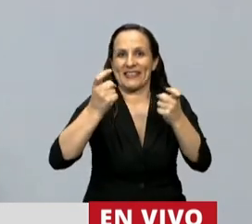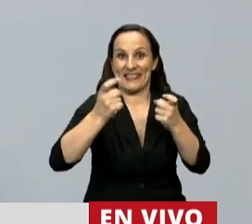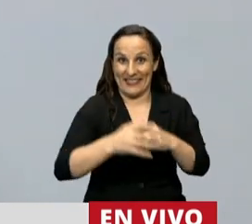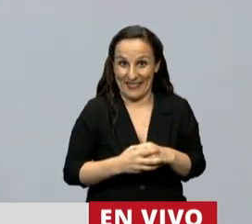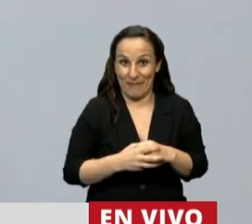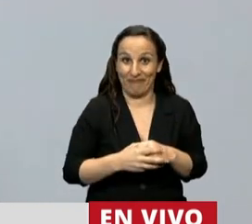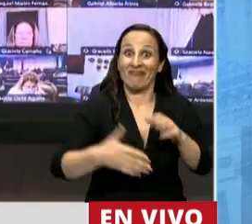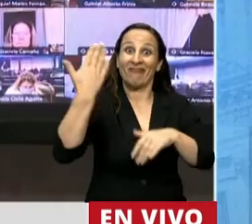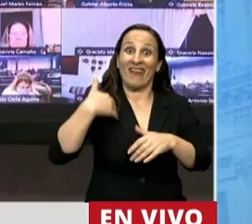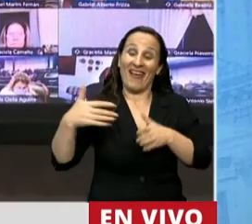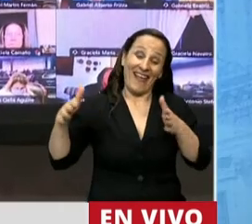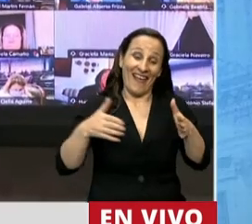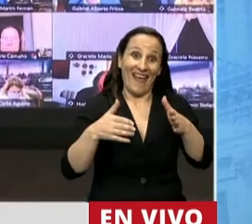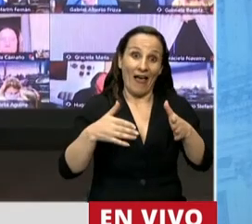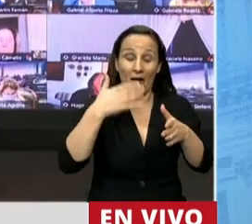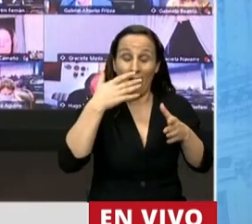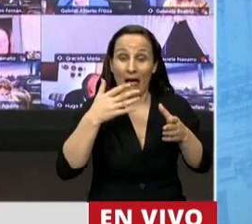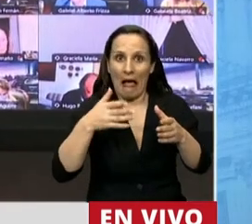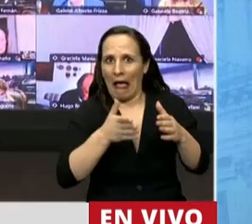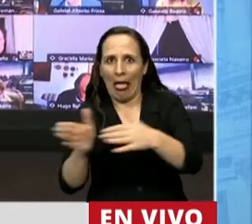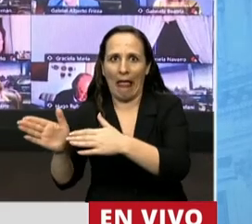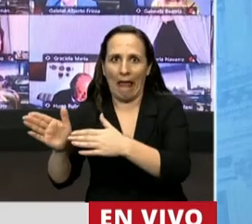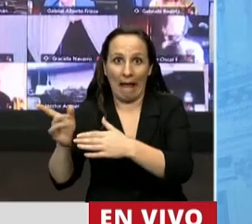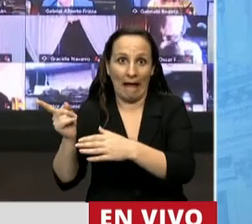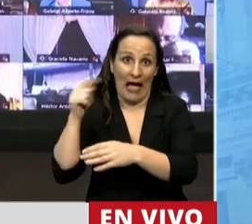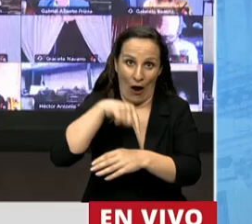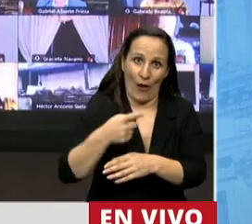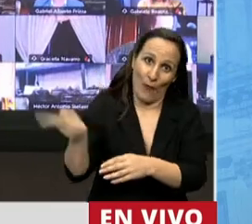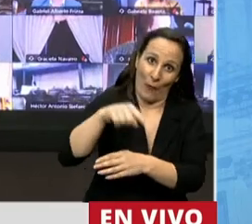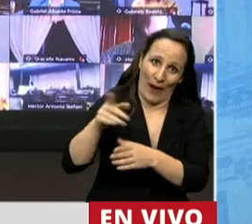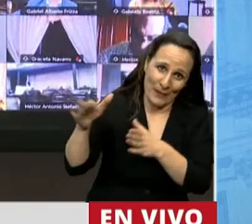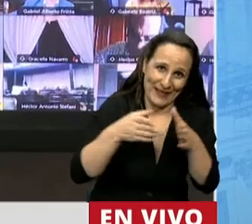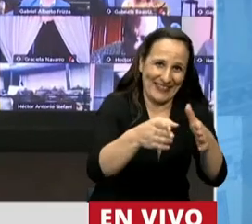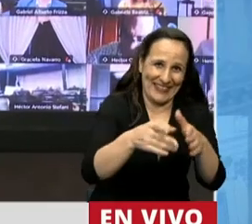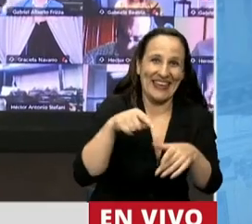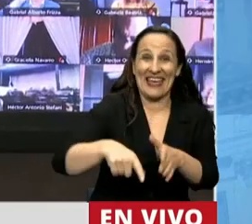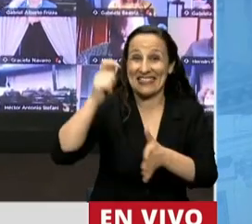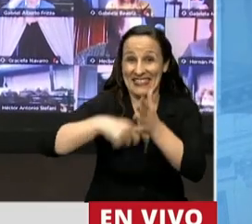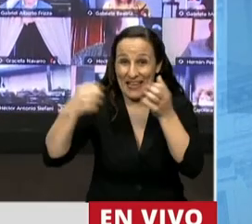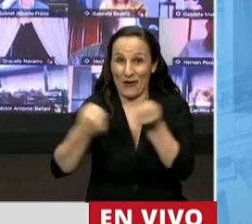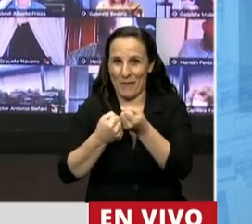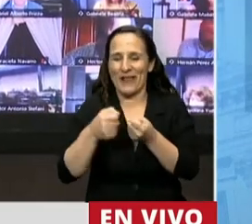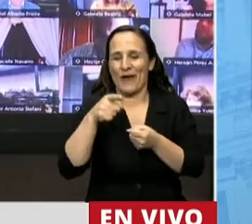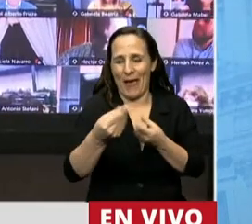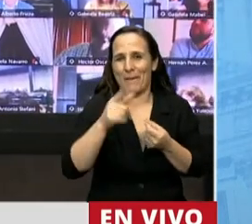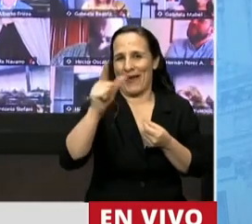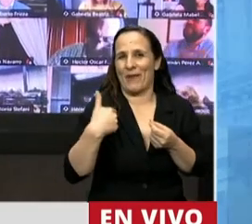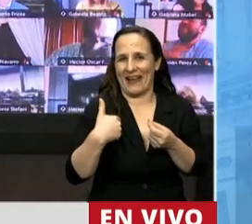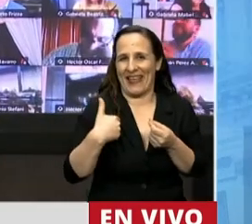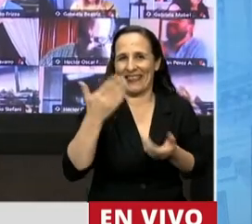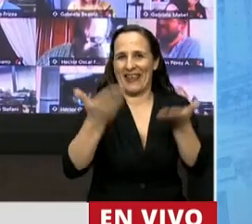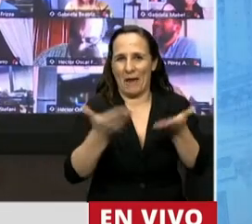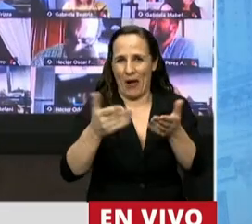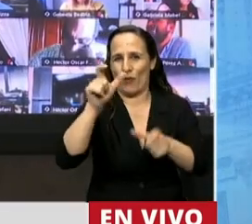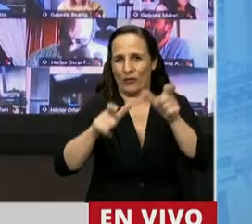nunca debería haber perdido, que es el de una nación más justa e igualitaria. Este convenio es un paso más para ese camino. Muchas gracias, señor presidente.